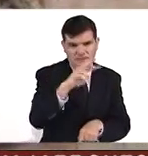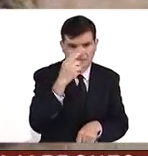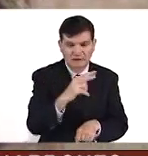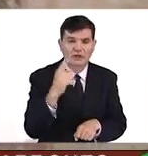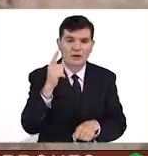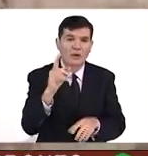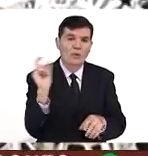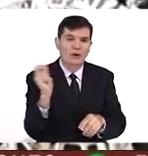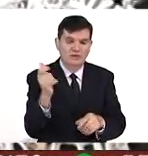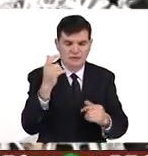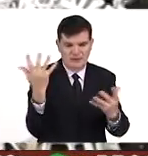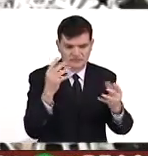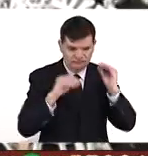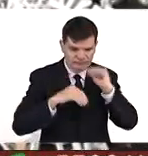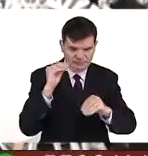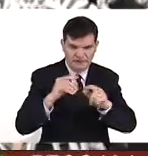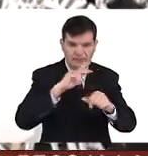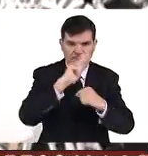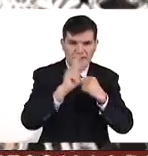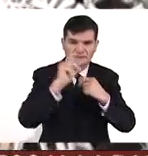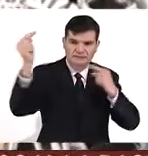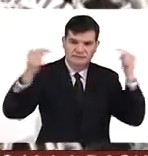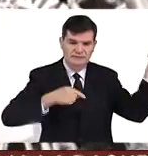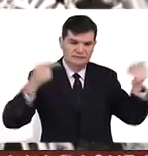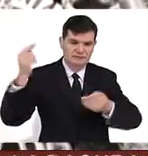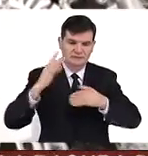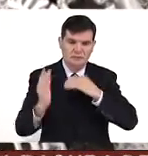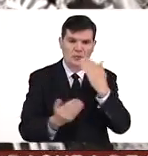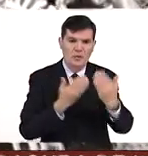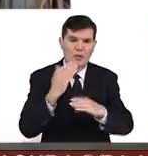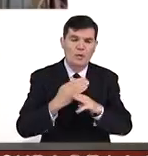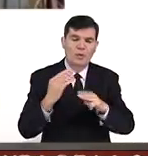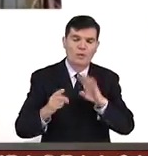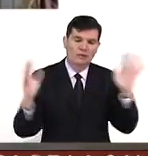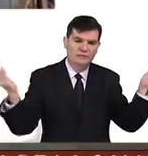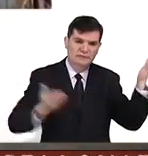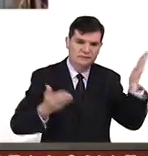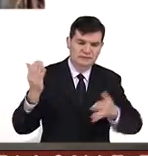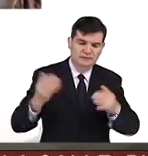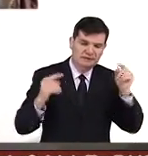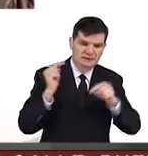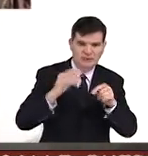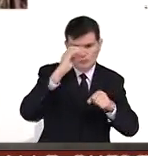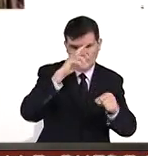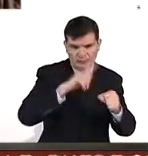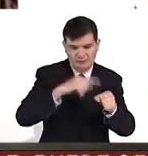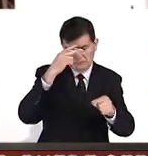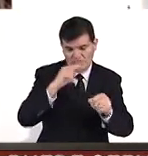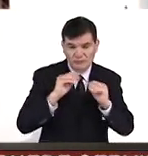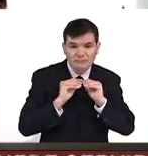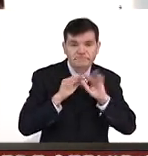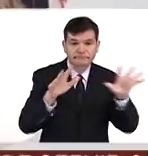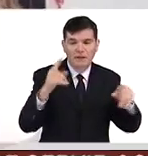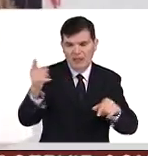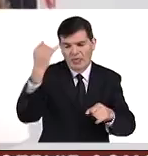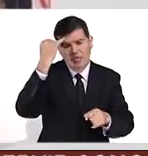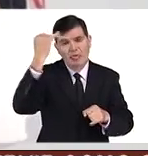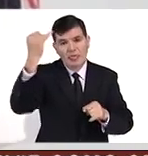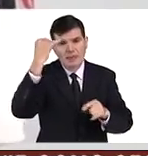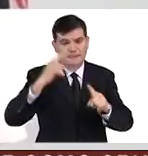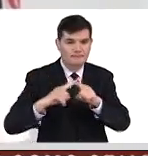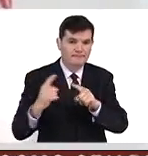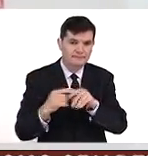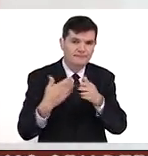aun cuando sus creadores vengan de diferentes rincones del mundo. La rica tradición e identidad cultural de México ha inspirado a artistas